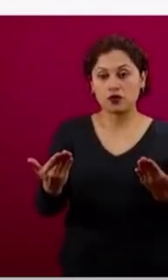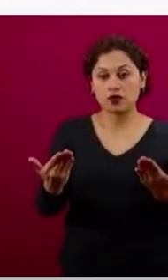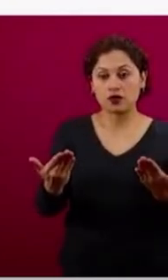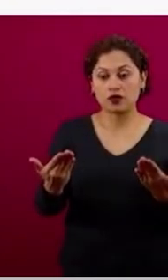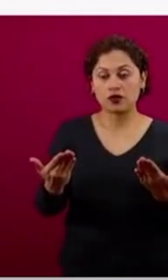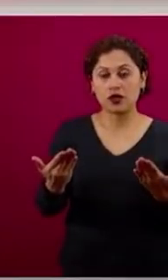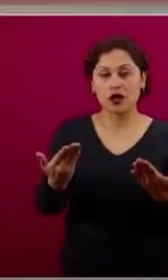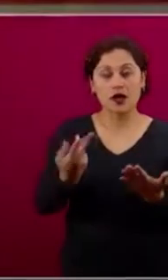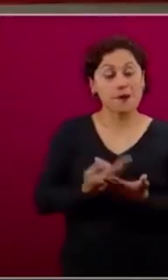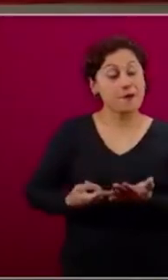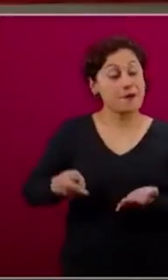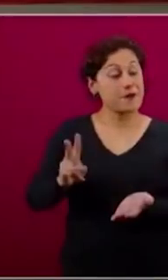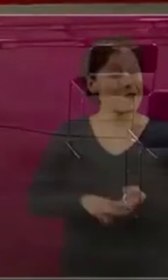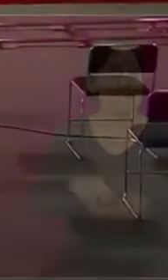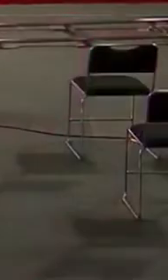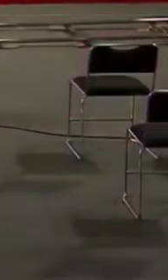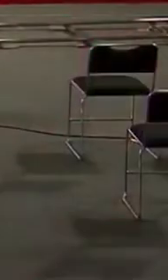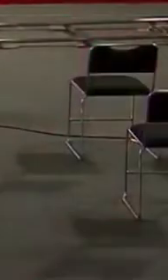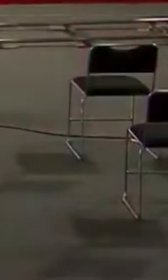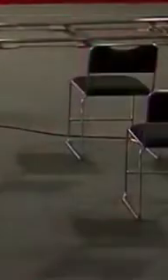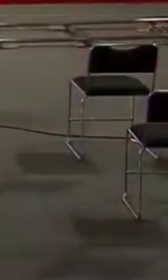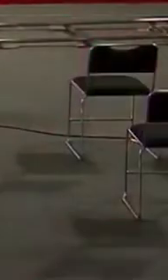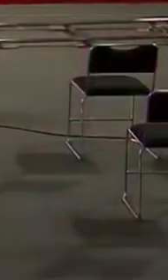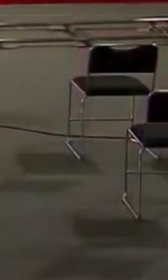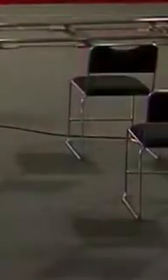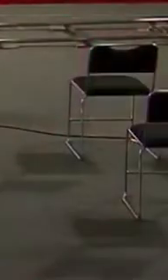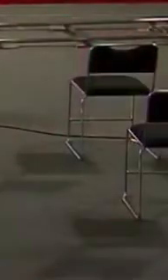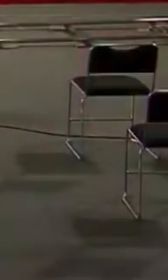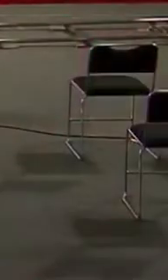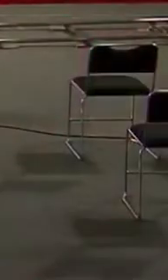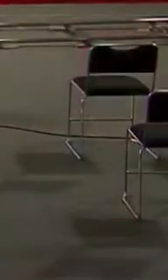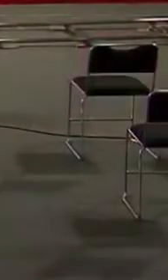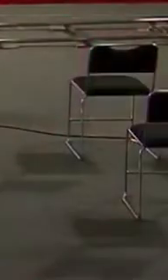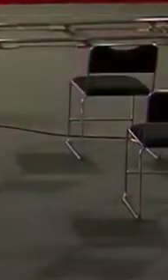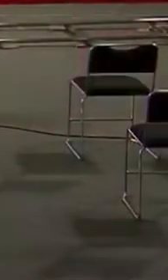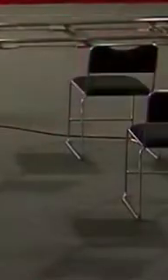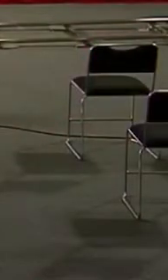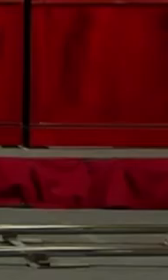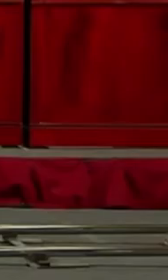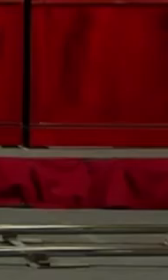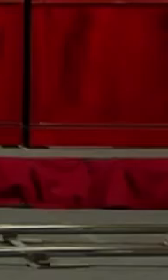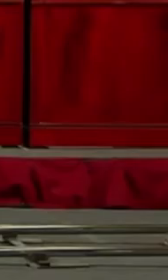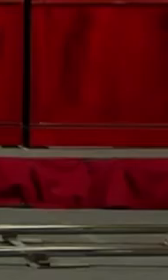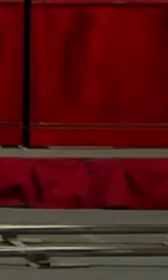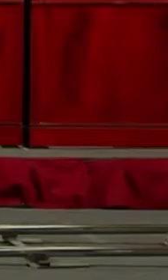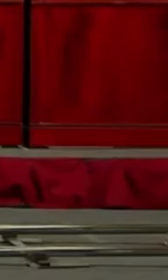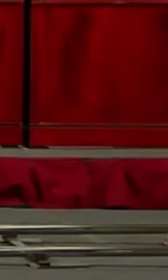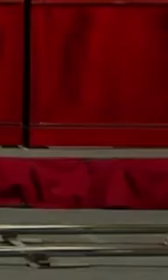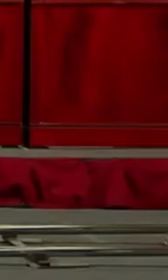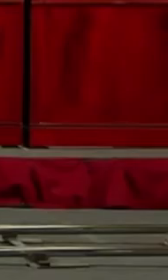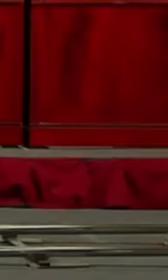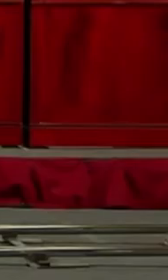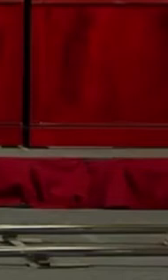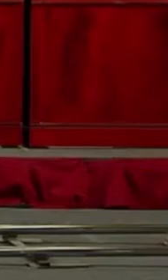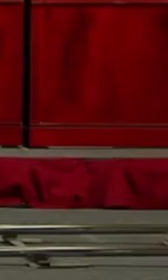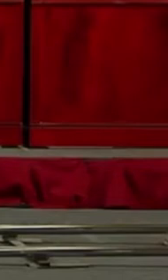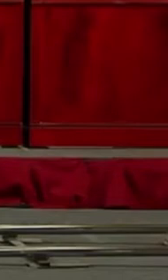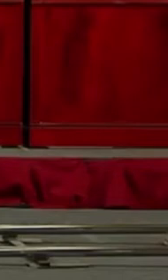duplicado y hoy tenemos en registro ya a 577 mil 916.